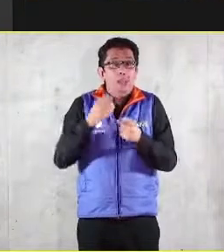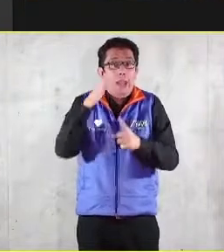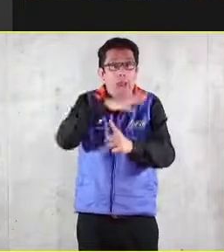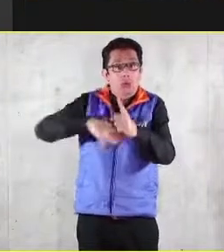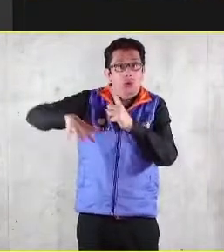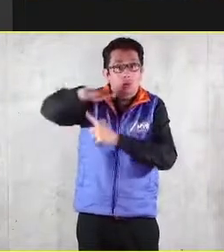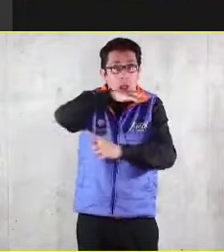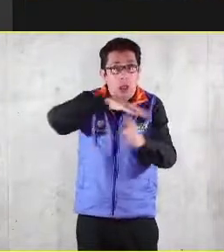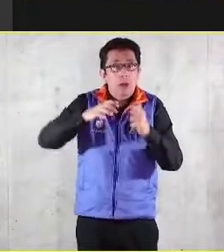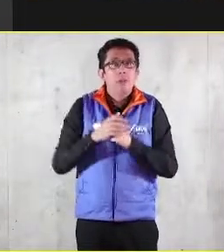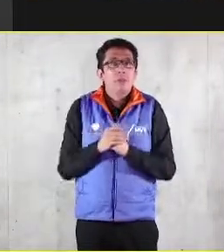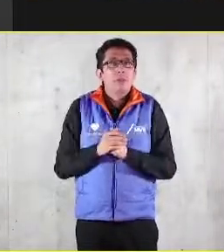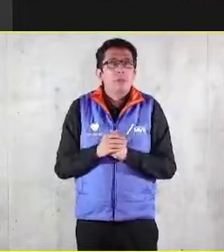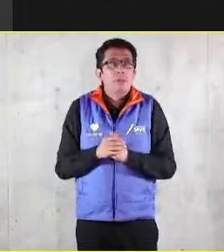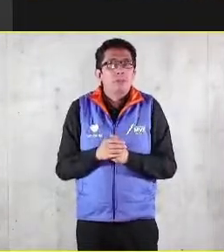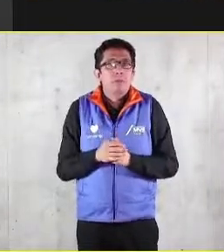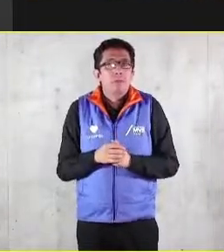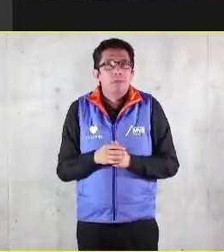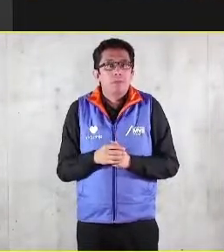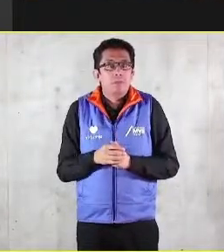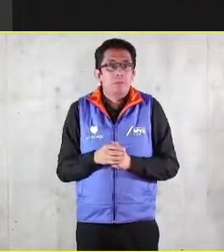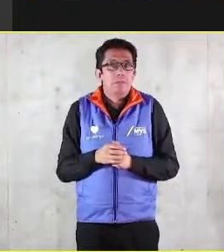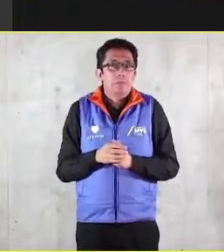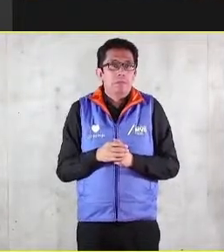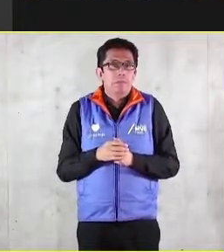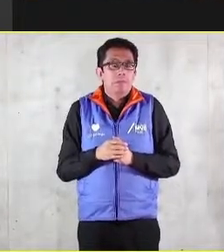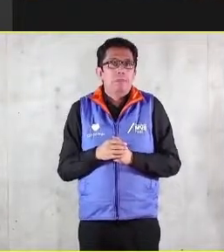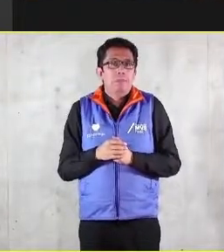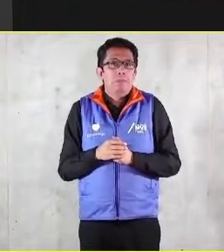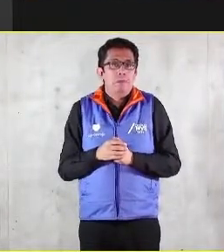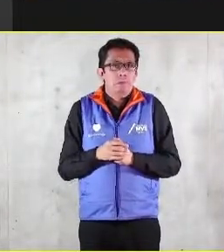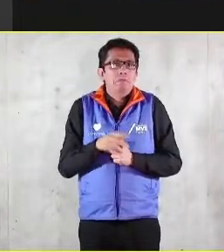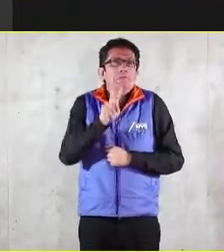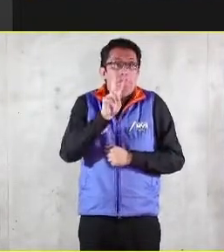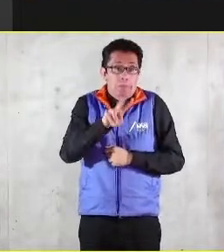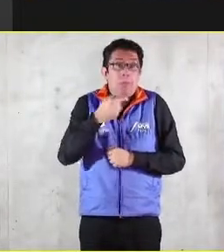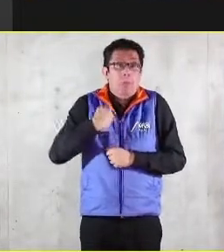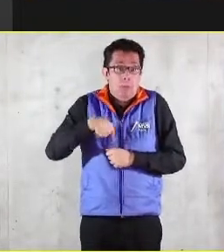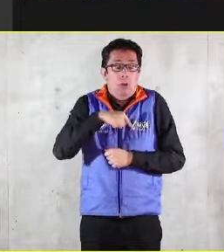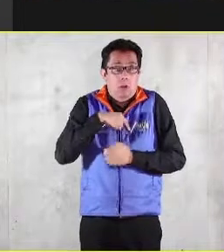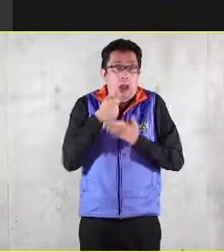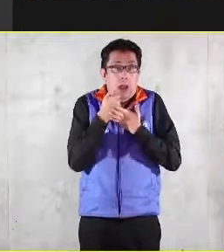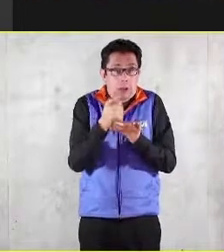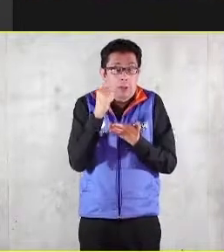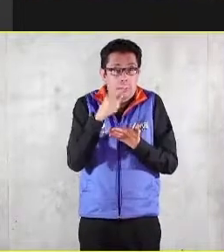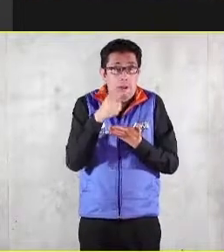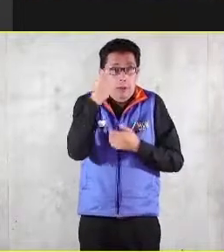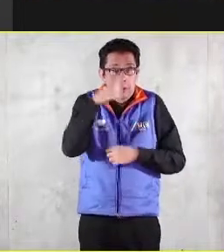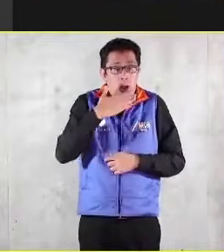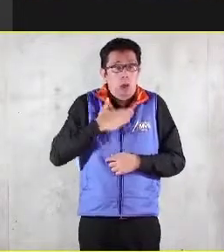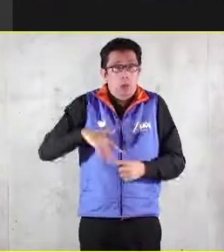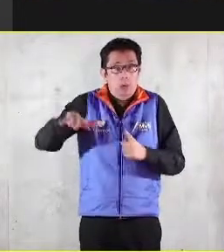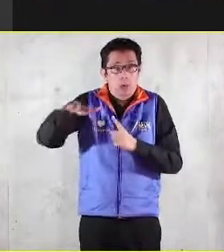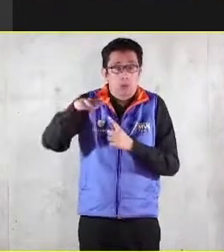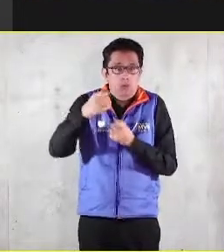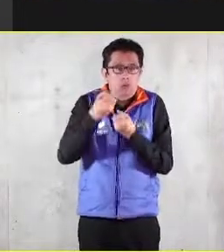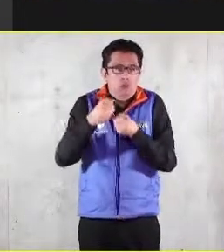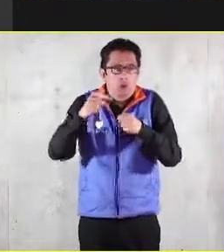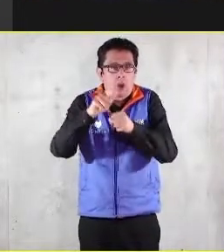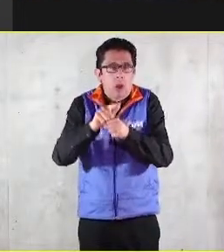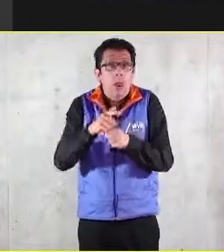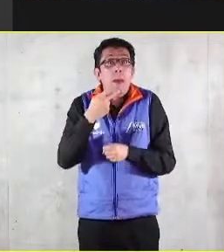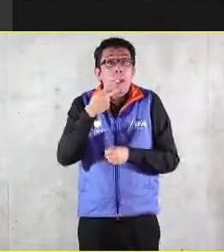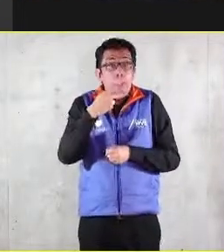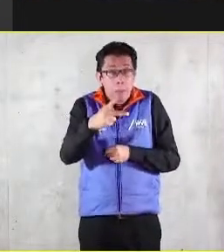nosotros hemos contribuido indirectamente a la construcción de esa justicia social pero como no somos quienes proveemos